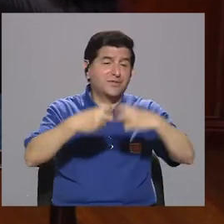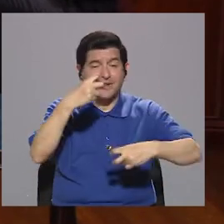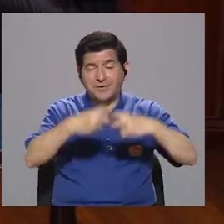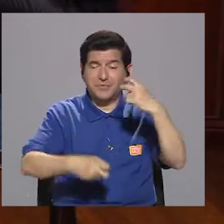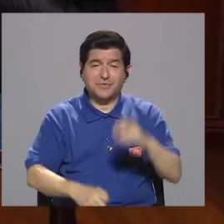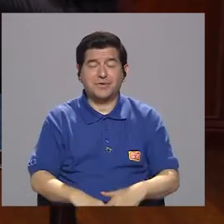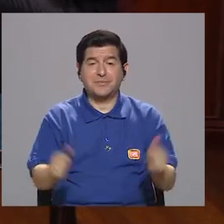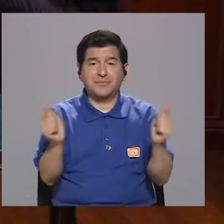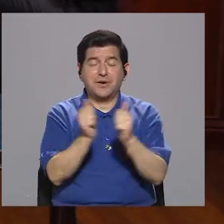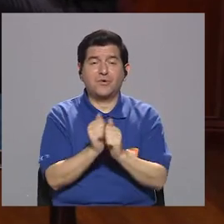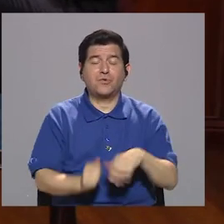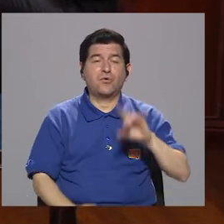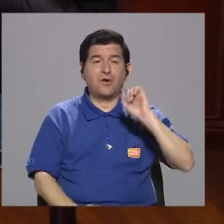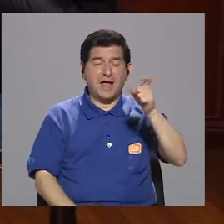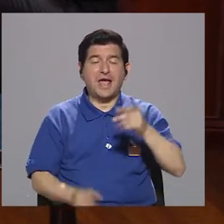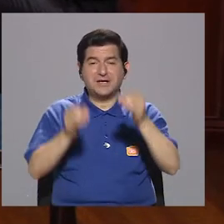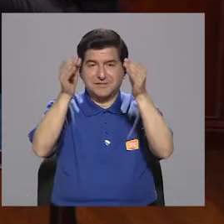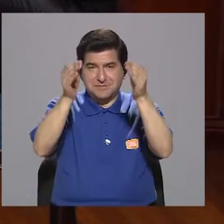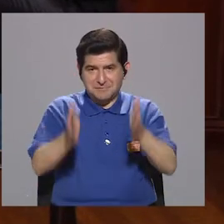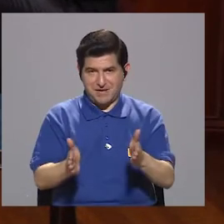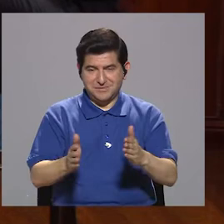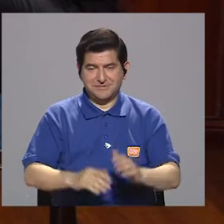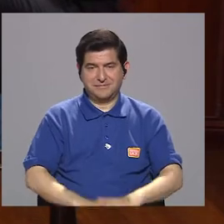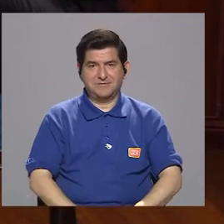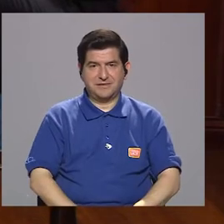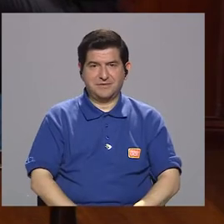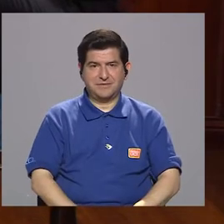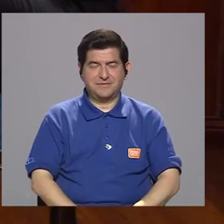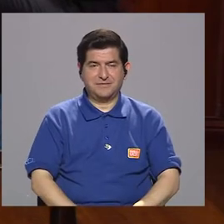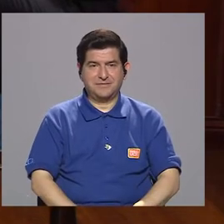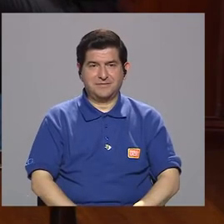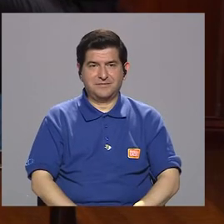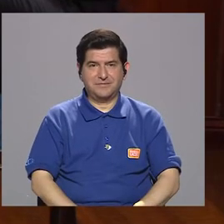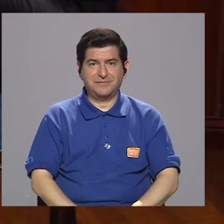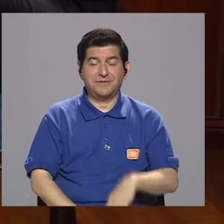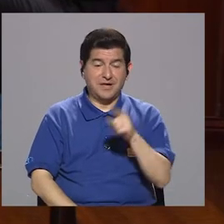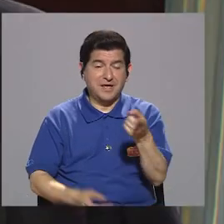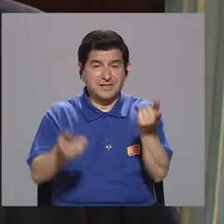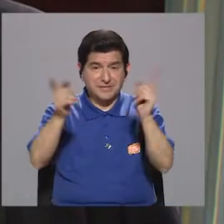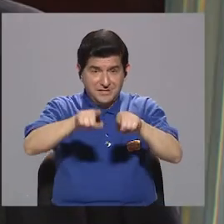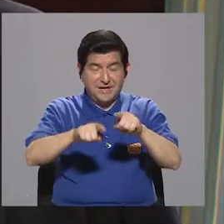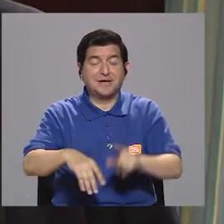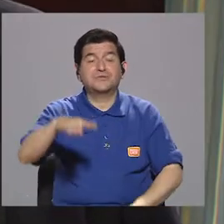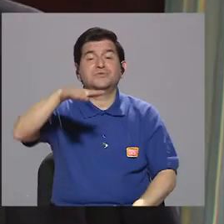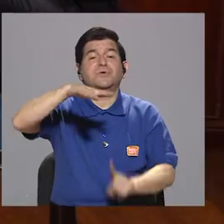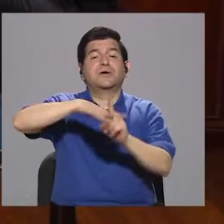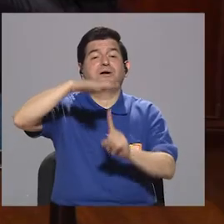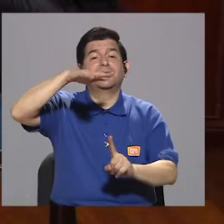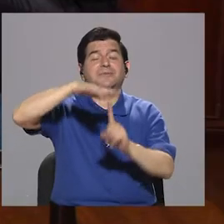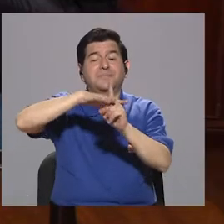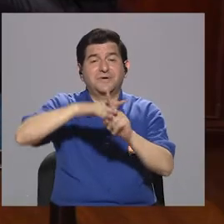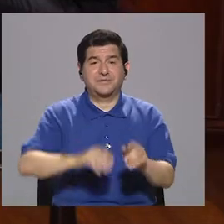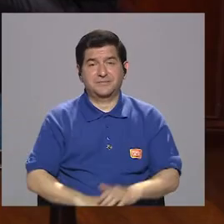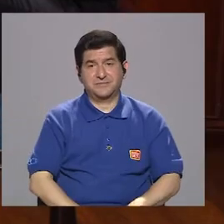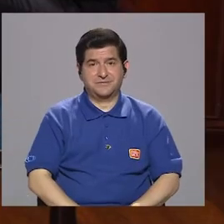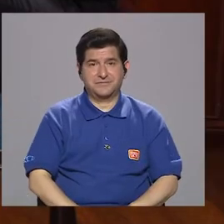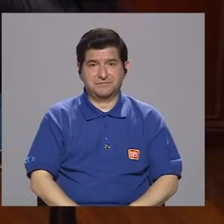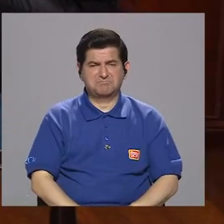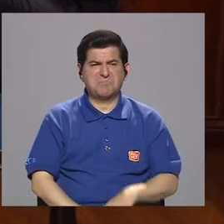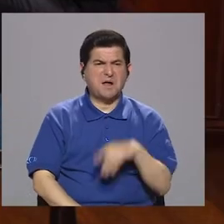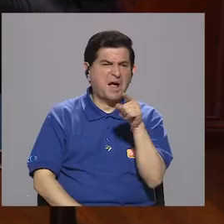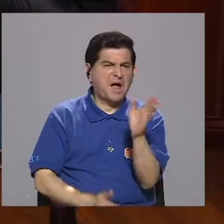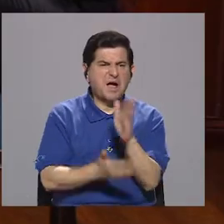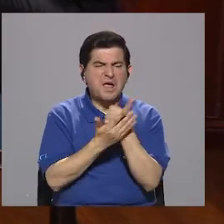con un ex magistrado, surgió de que había habido